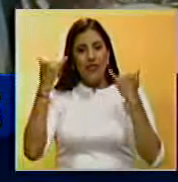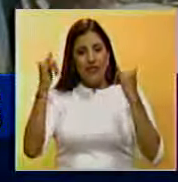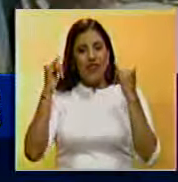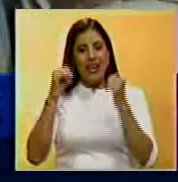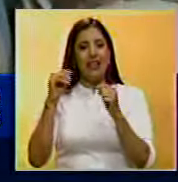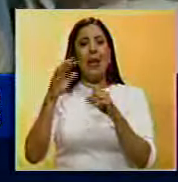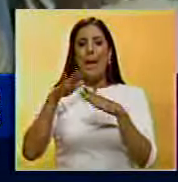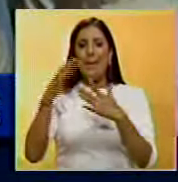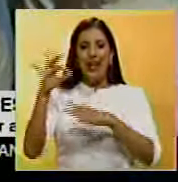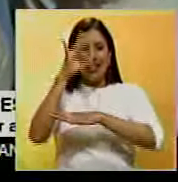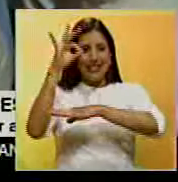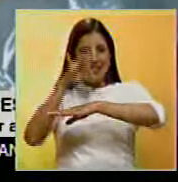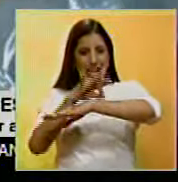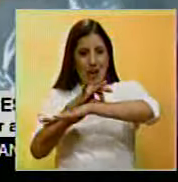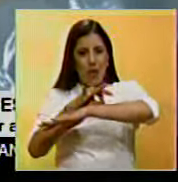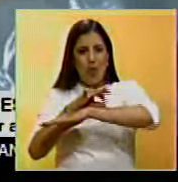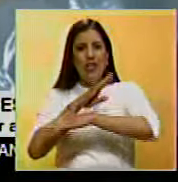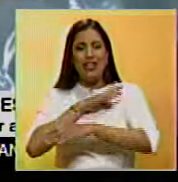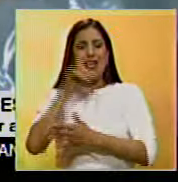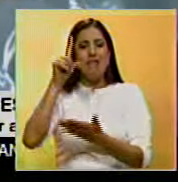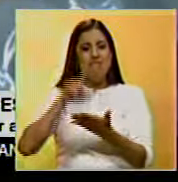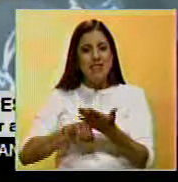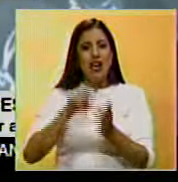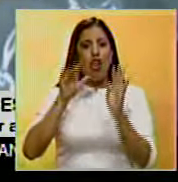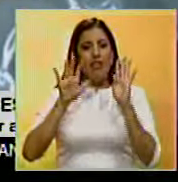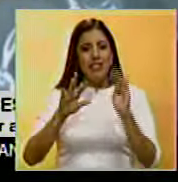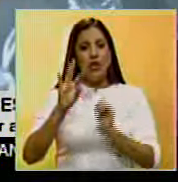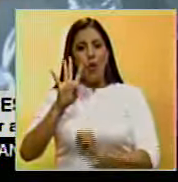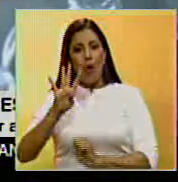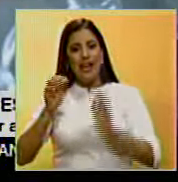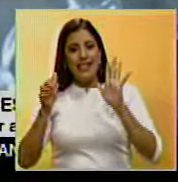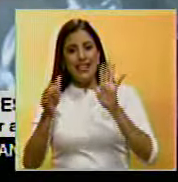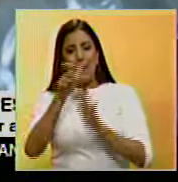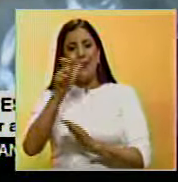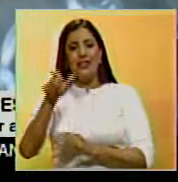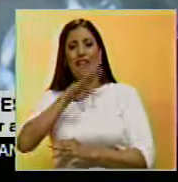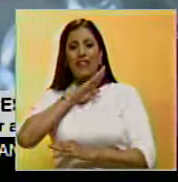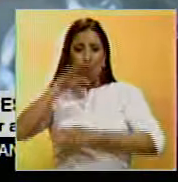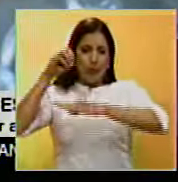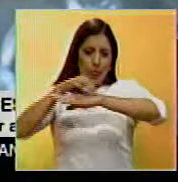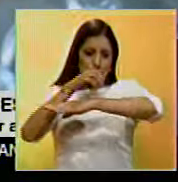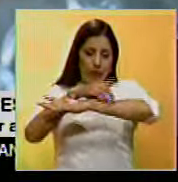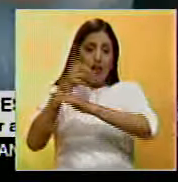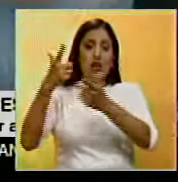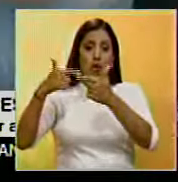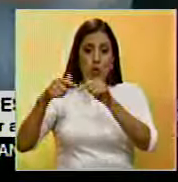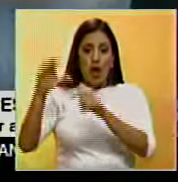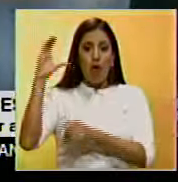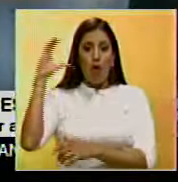para combatir al zancudo que ya deja 1.946 casos en esta ciudad colombiana.